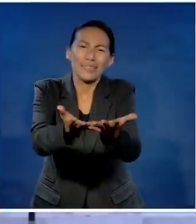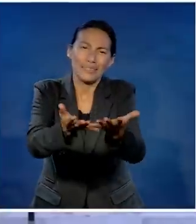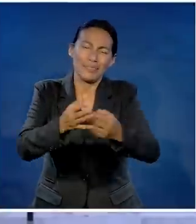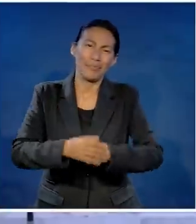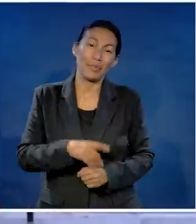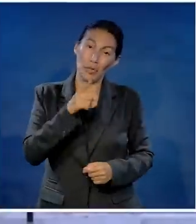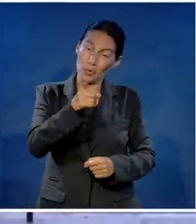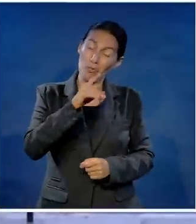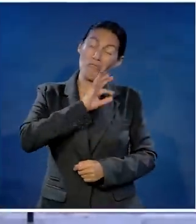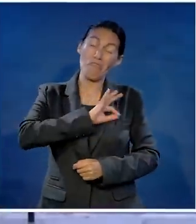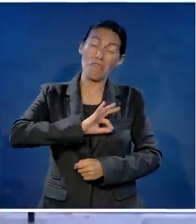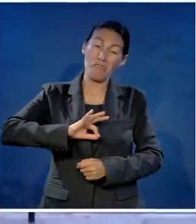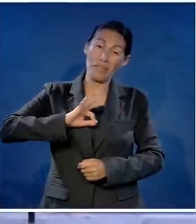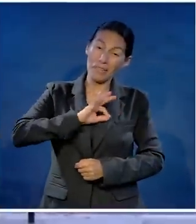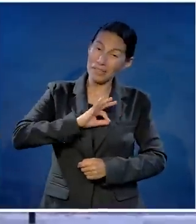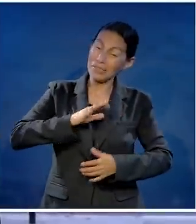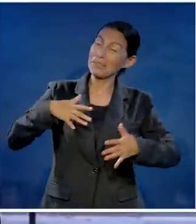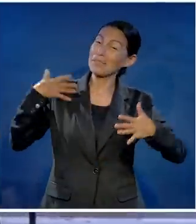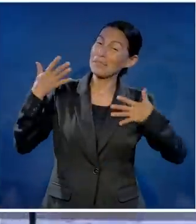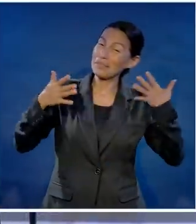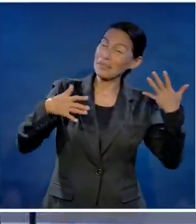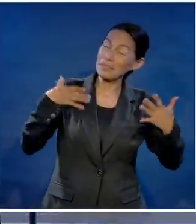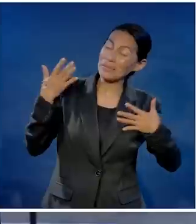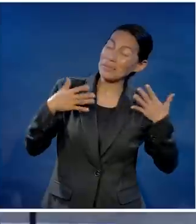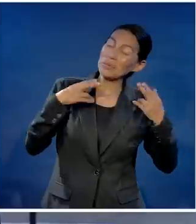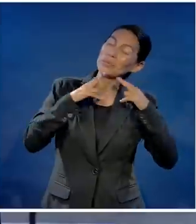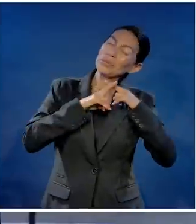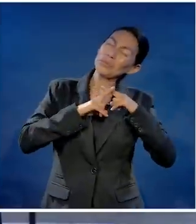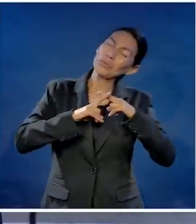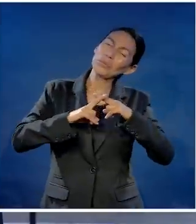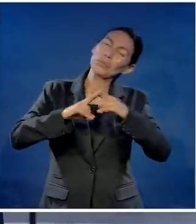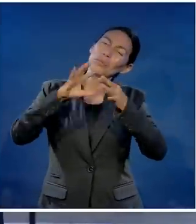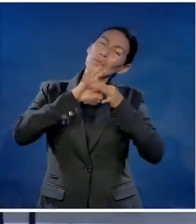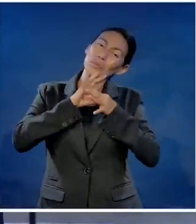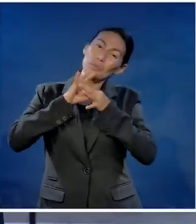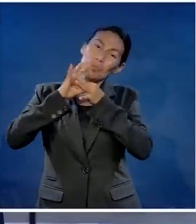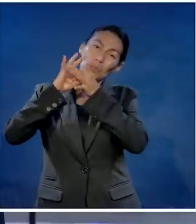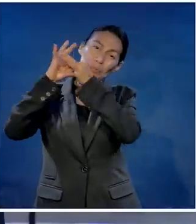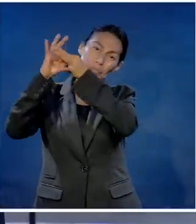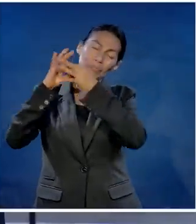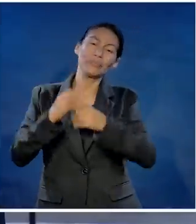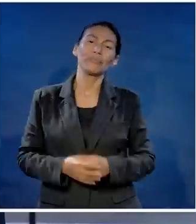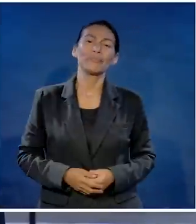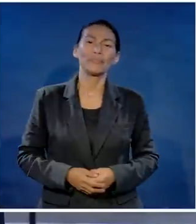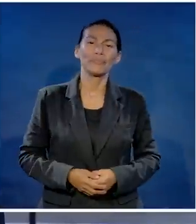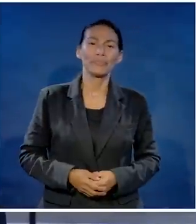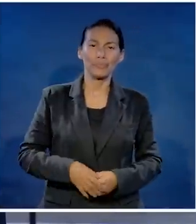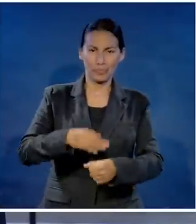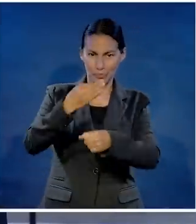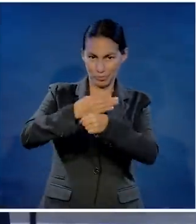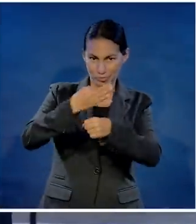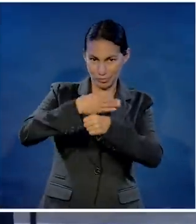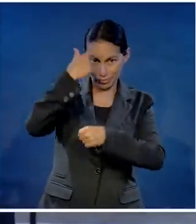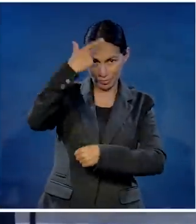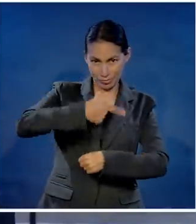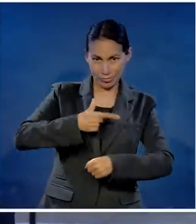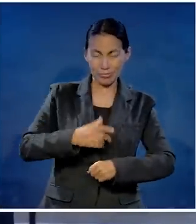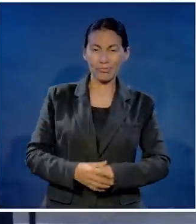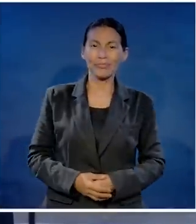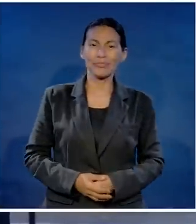y podrás tener una vida de relaciones felices estables y duraderas en Jesucristo